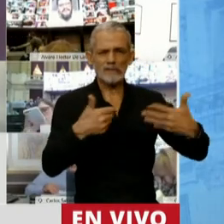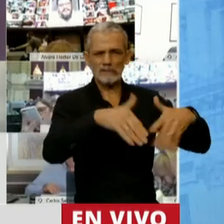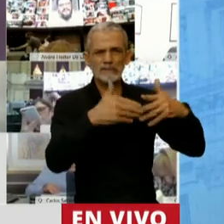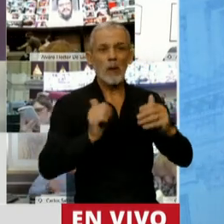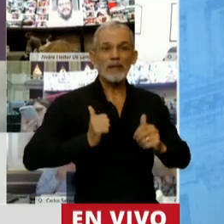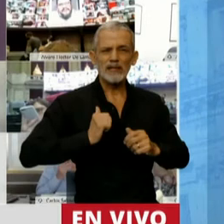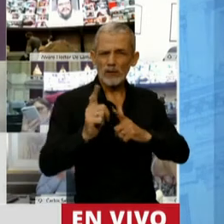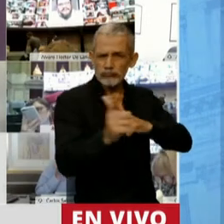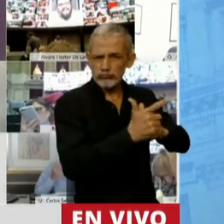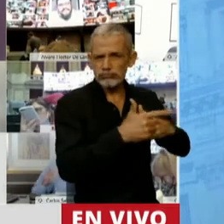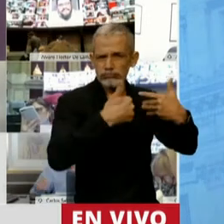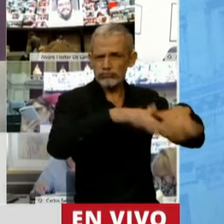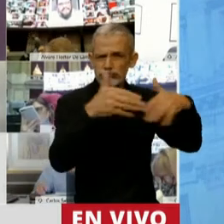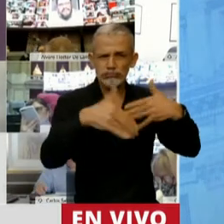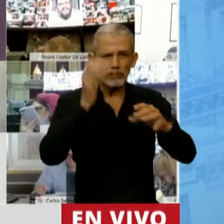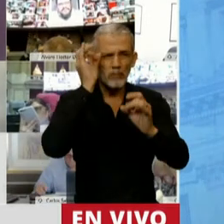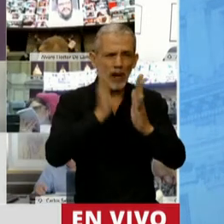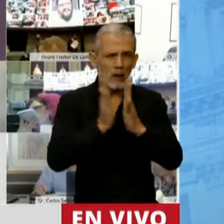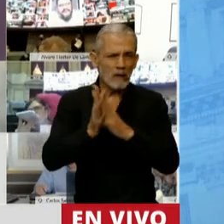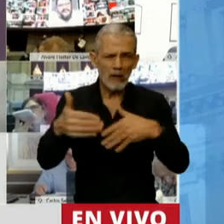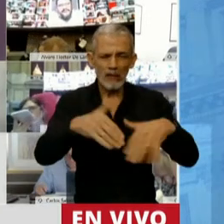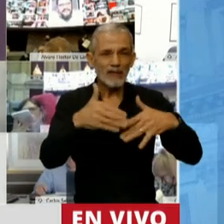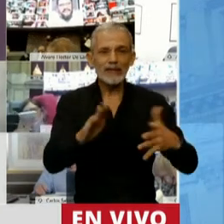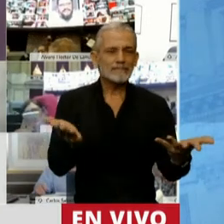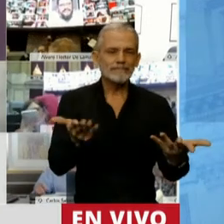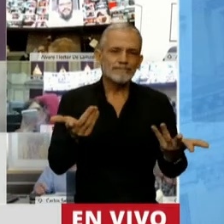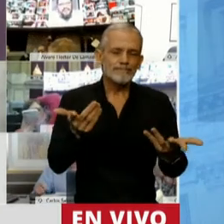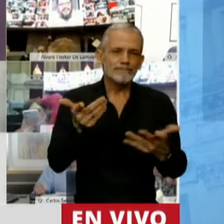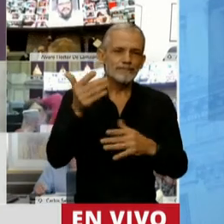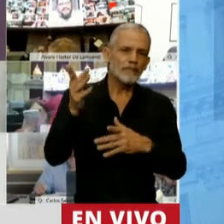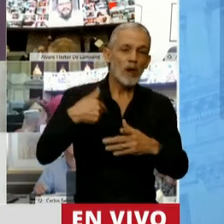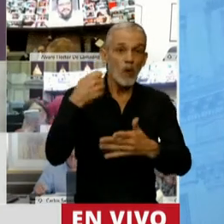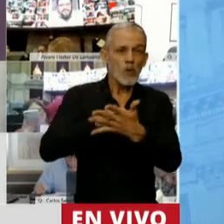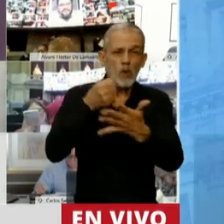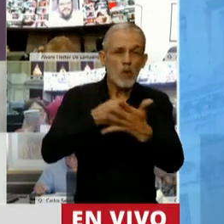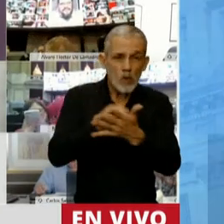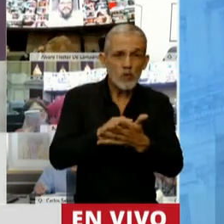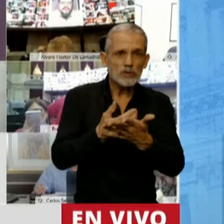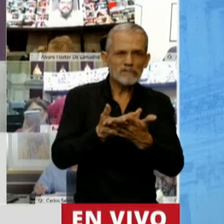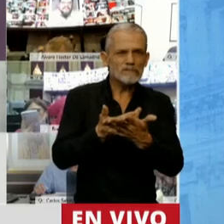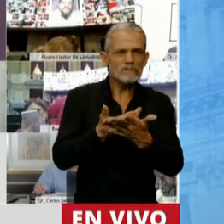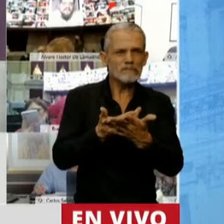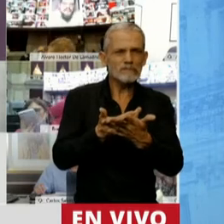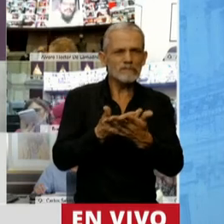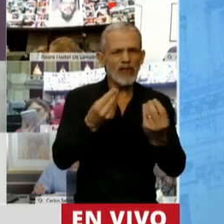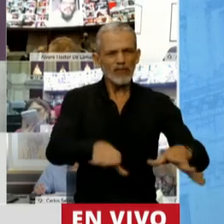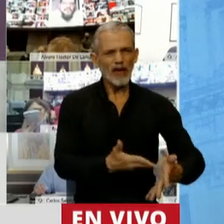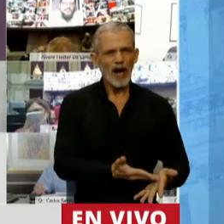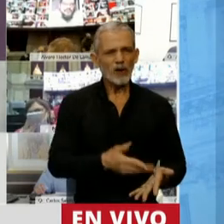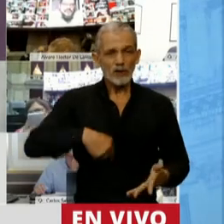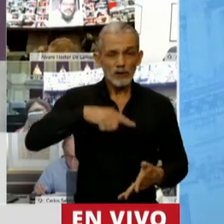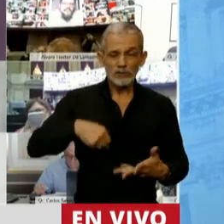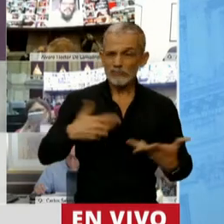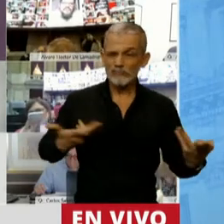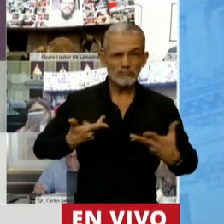de muchos casos bajar las banderas históricas de nuestro espacio político y muchos de nosotros nos